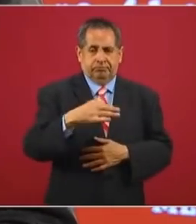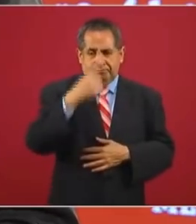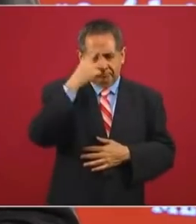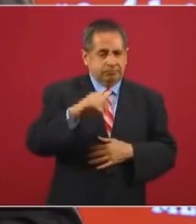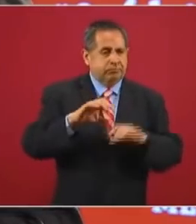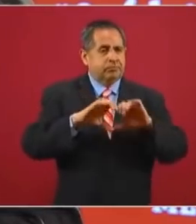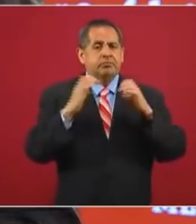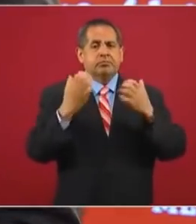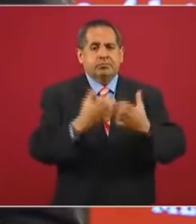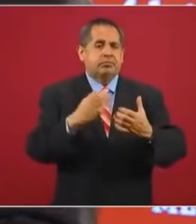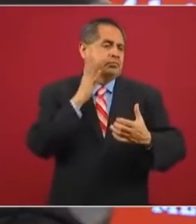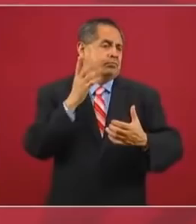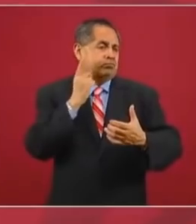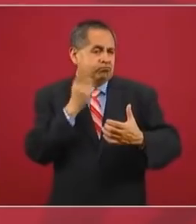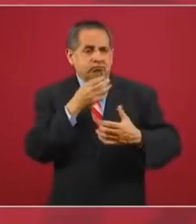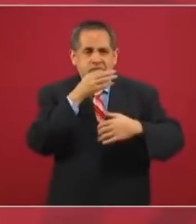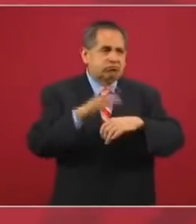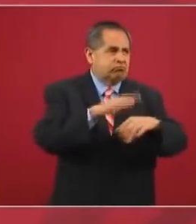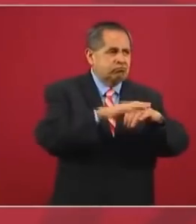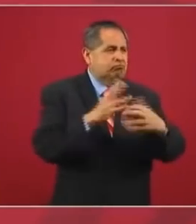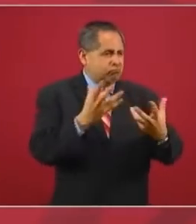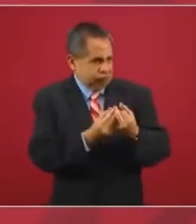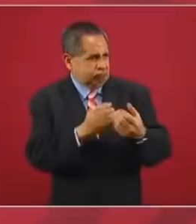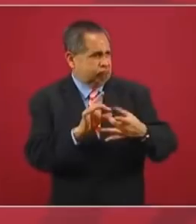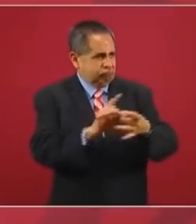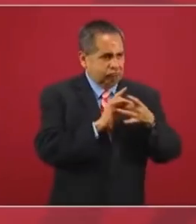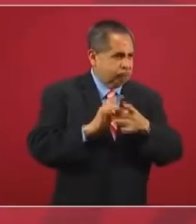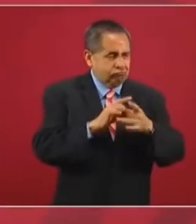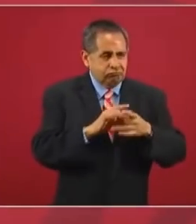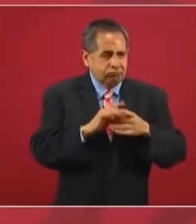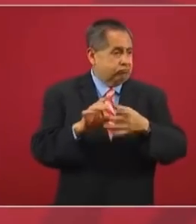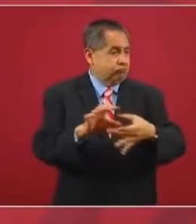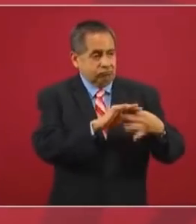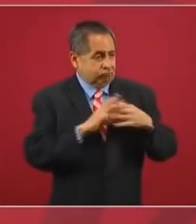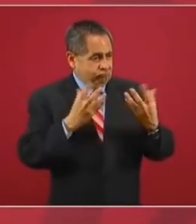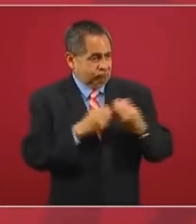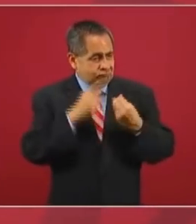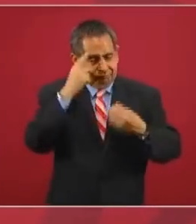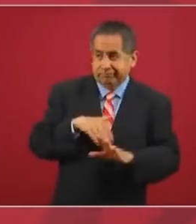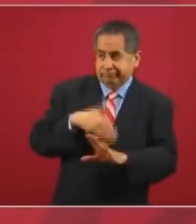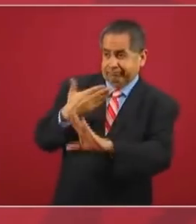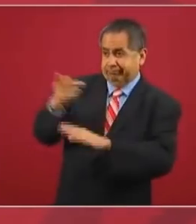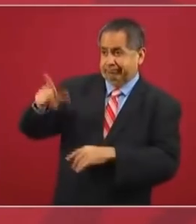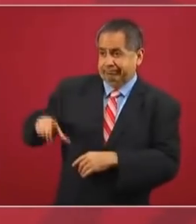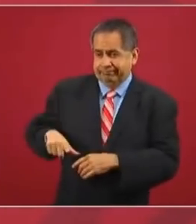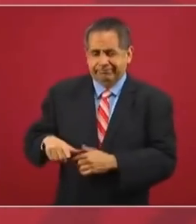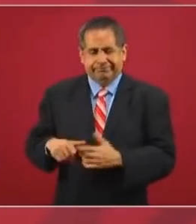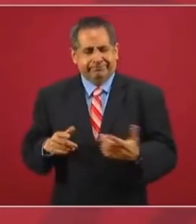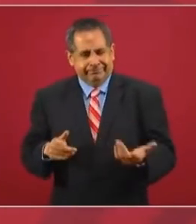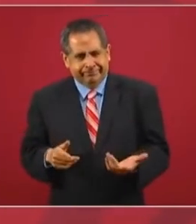Incluso están convocando a unirse, todos, en contra